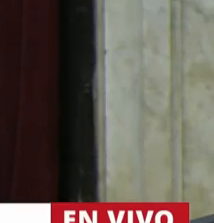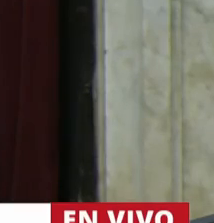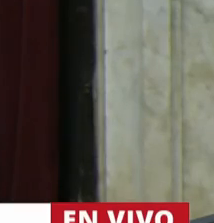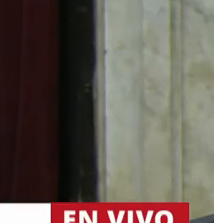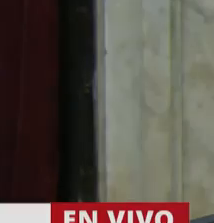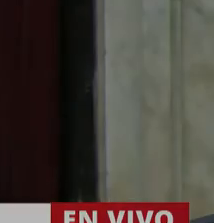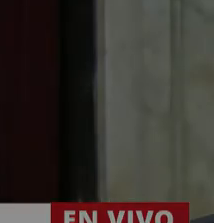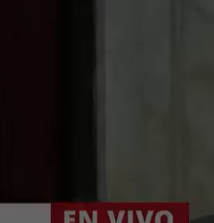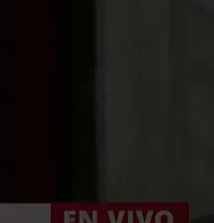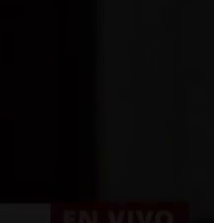de Asuntos Constitucionales.